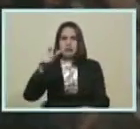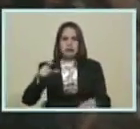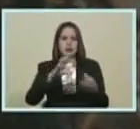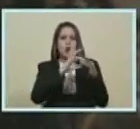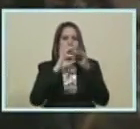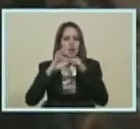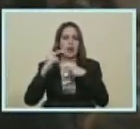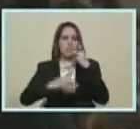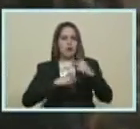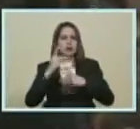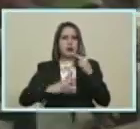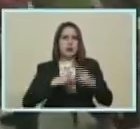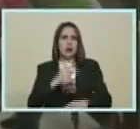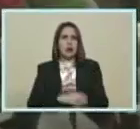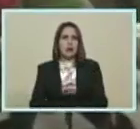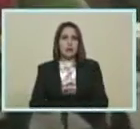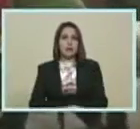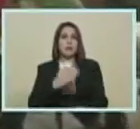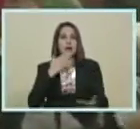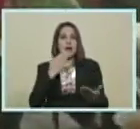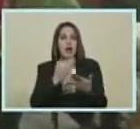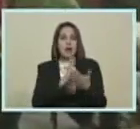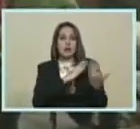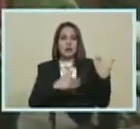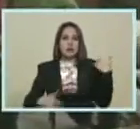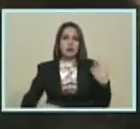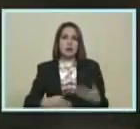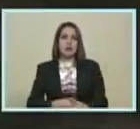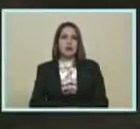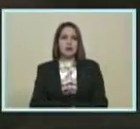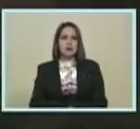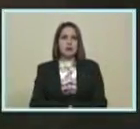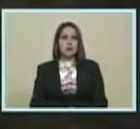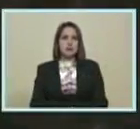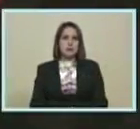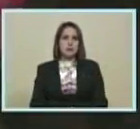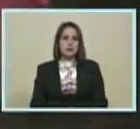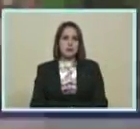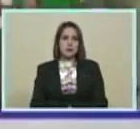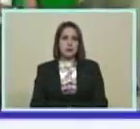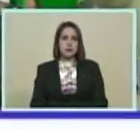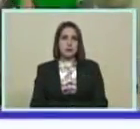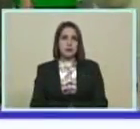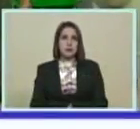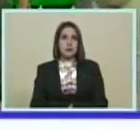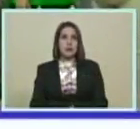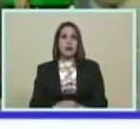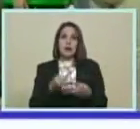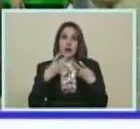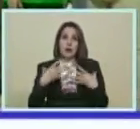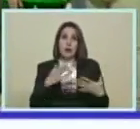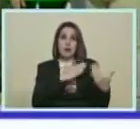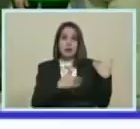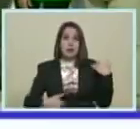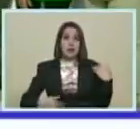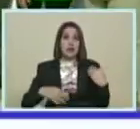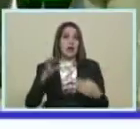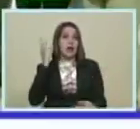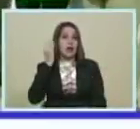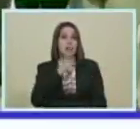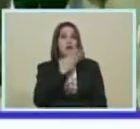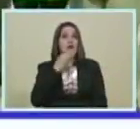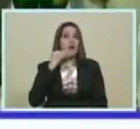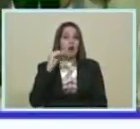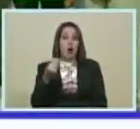productivas Bueno Muchas gracias Presidente Bueno Presidente Jenny Veniré Joven revolucionaria